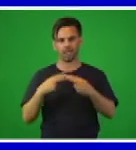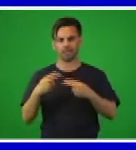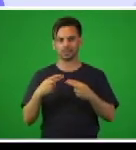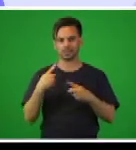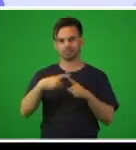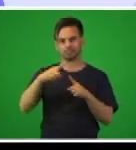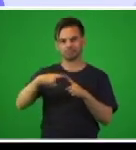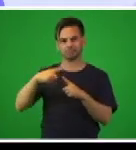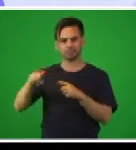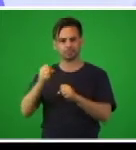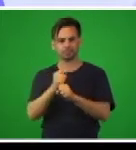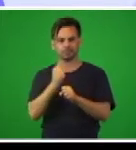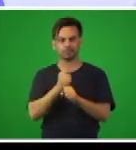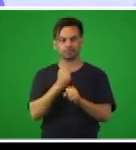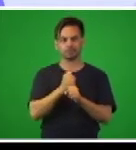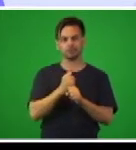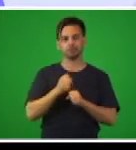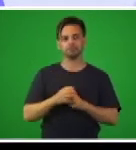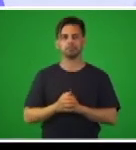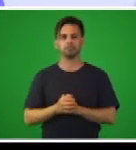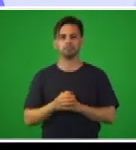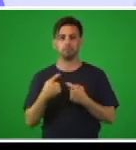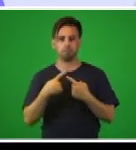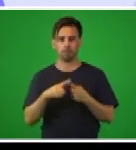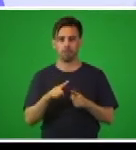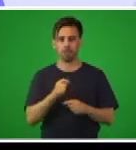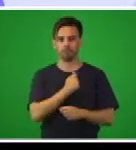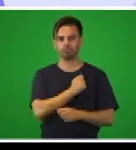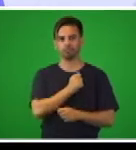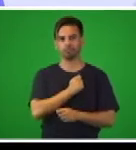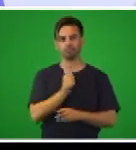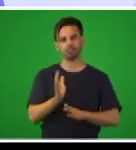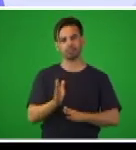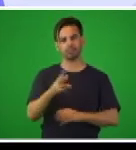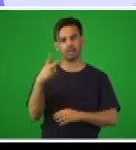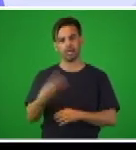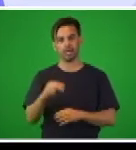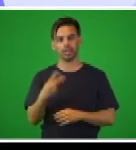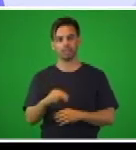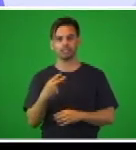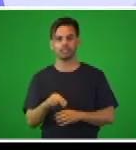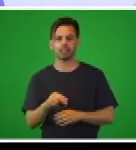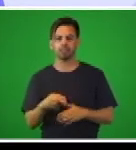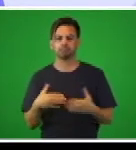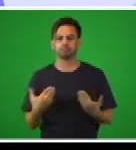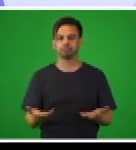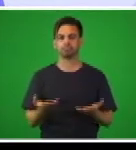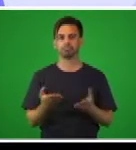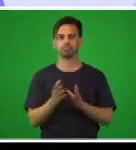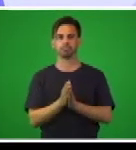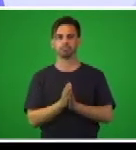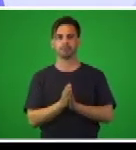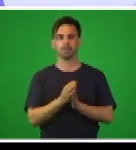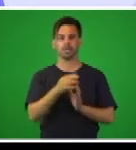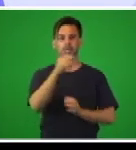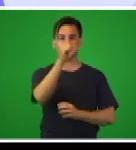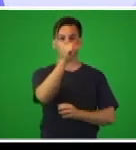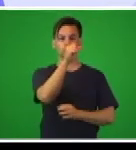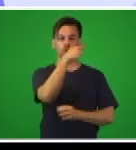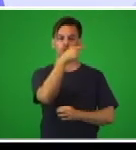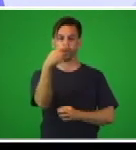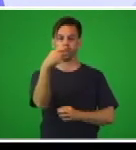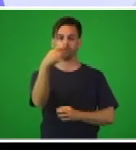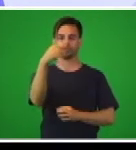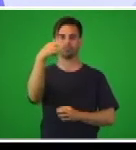continuar ejercitando la ubicación del sujeto y el predicado en oraciones dadas. Es por ello que hemos